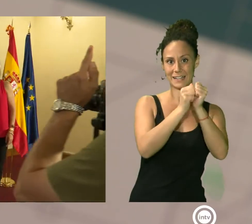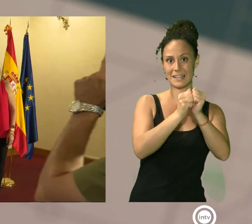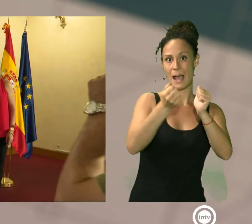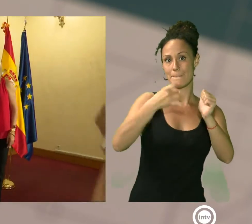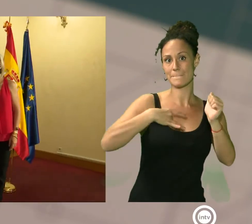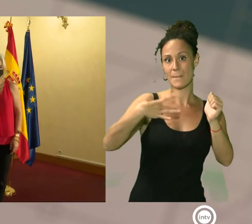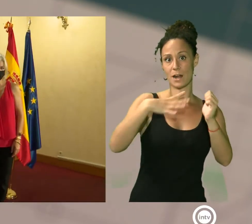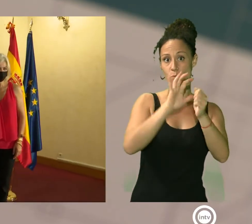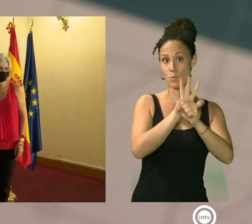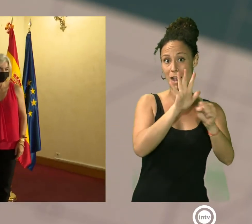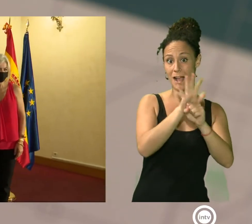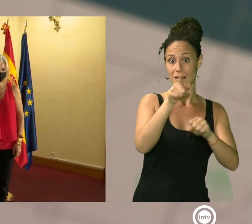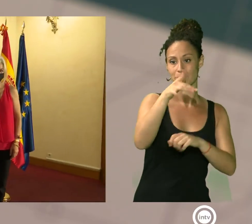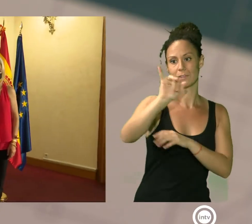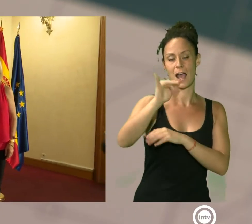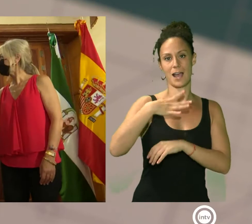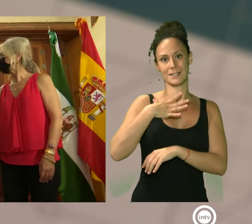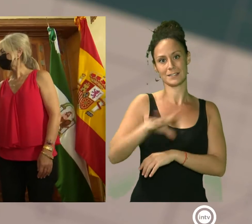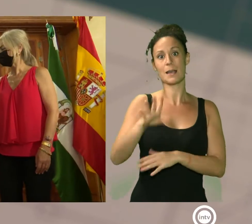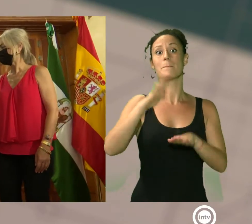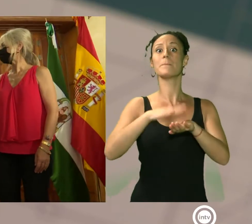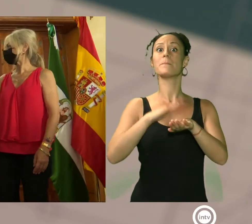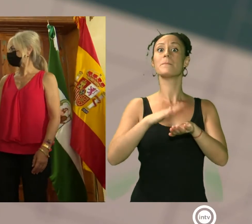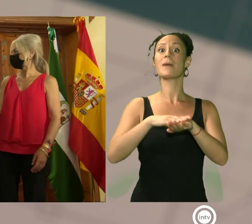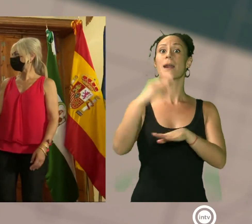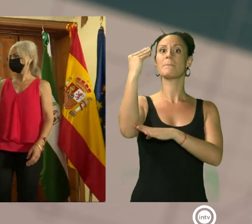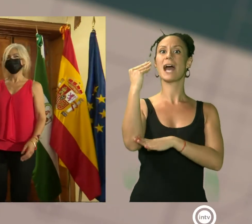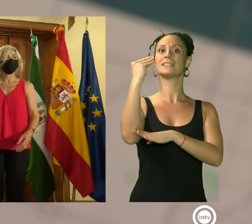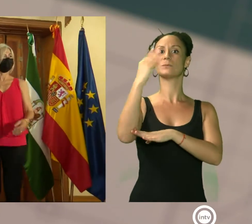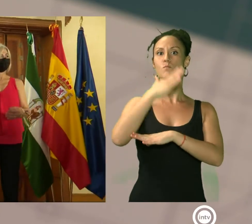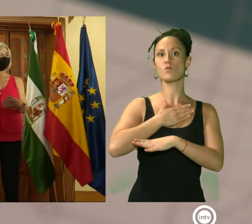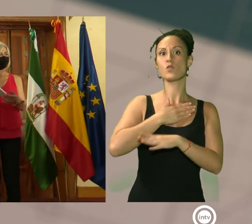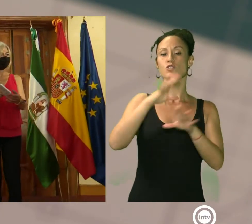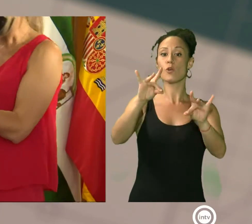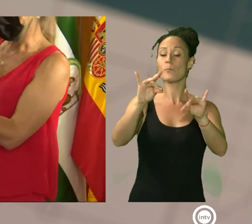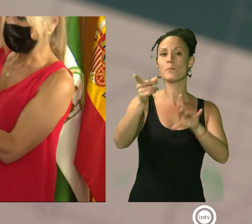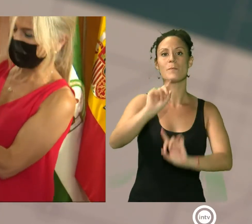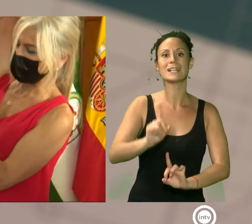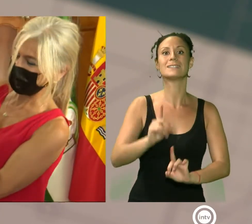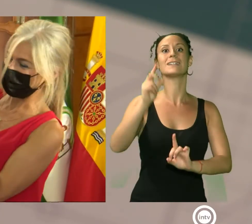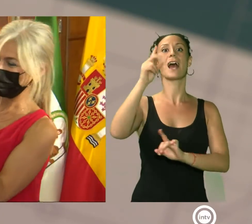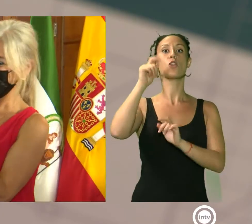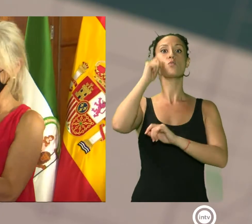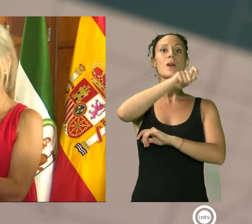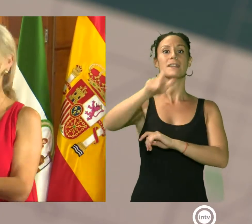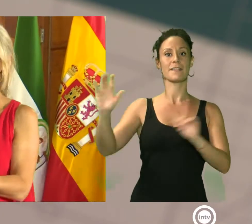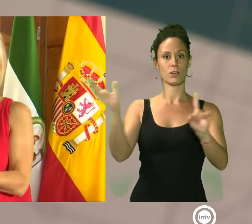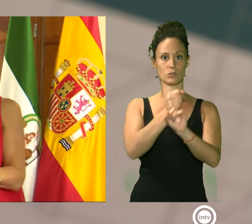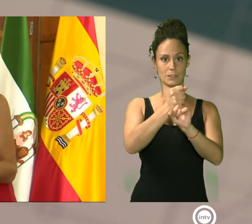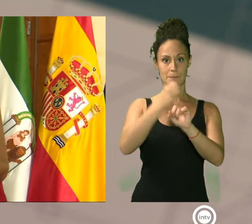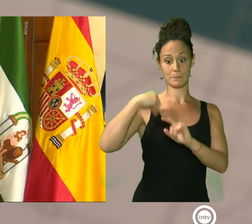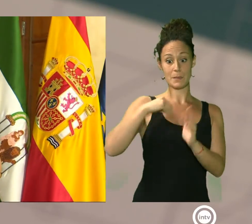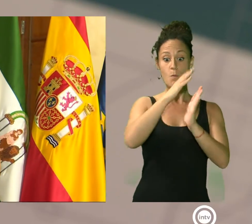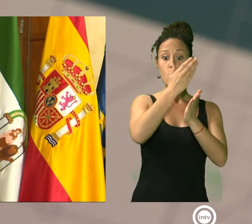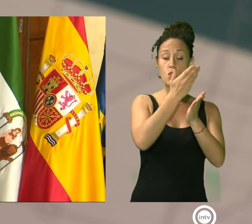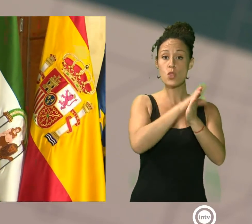Cultural y Material de la Humanidad. Las consejeras de Patrimonio Histórico y Agricultura han recibido esta documentación con la